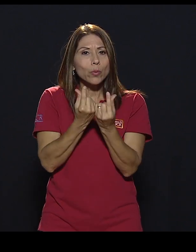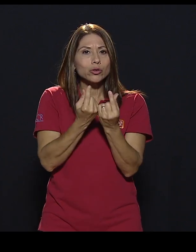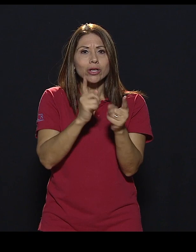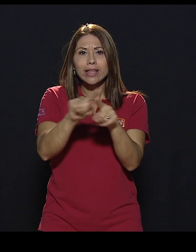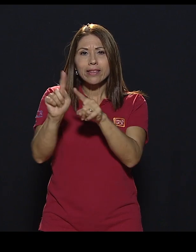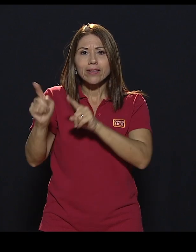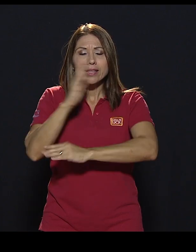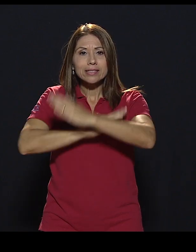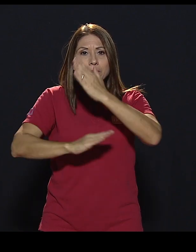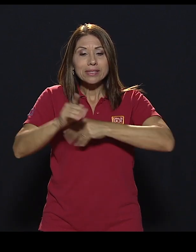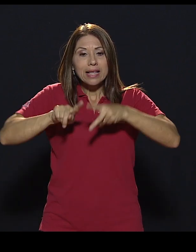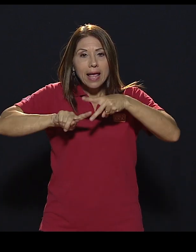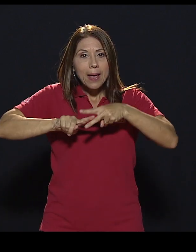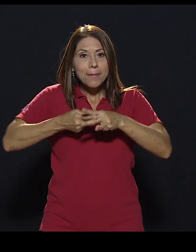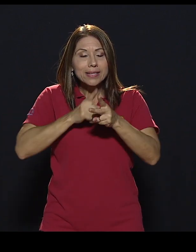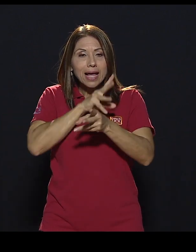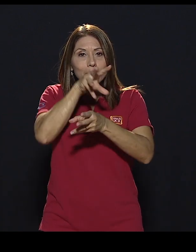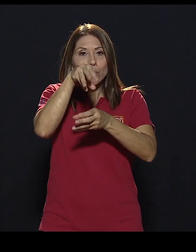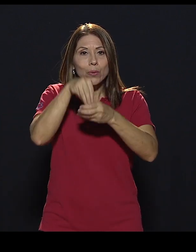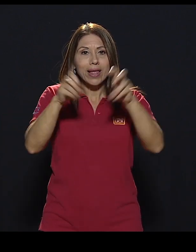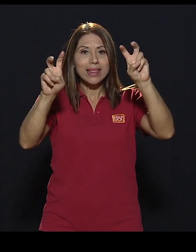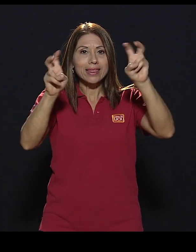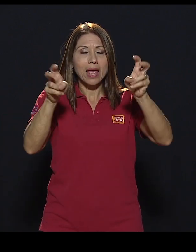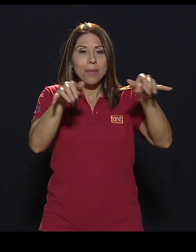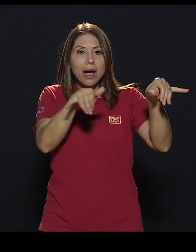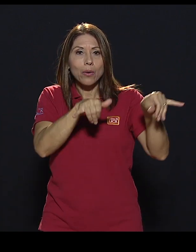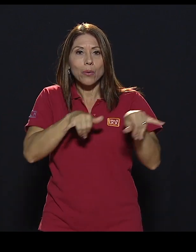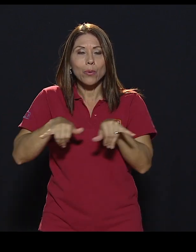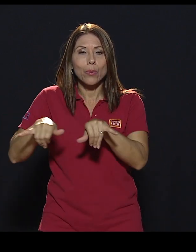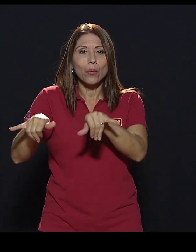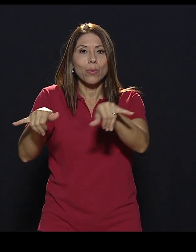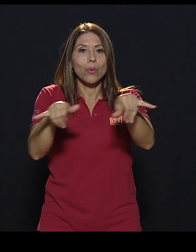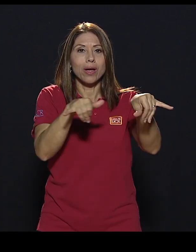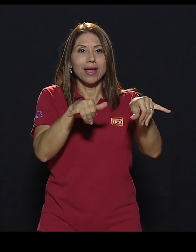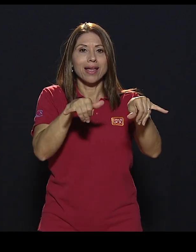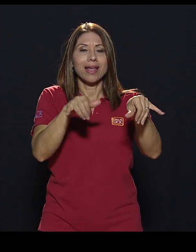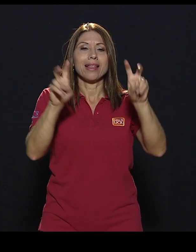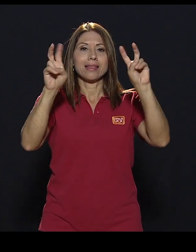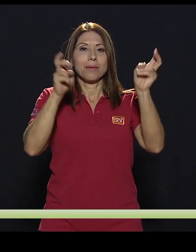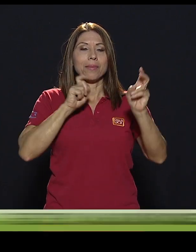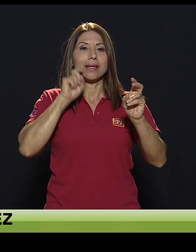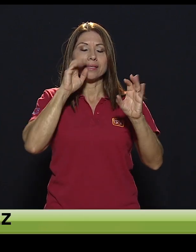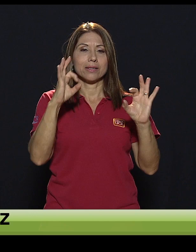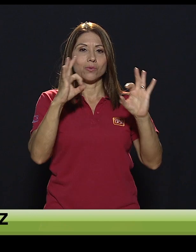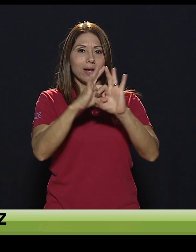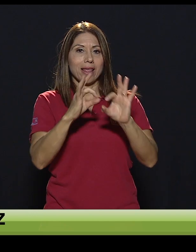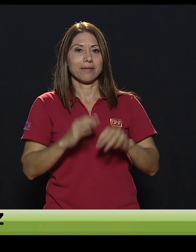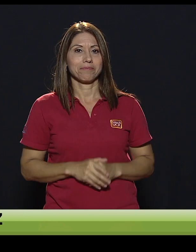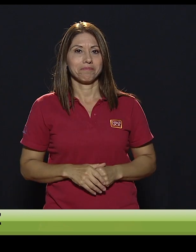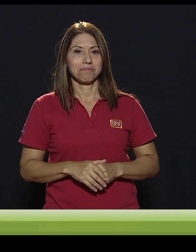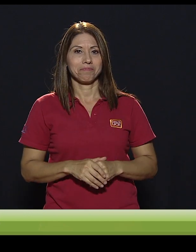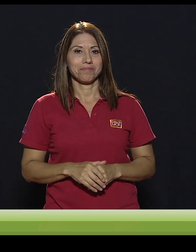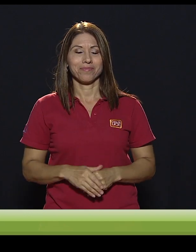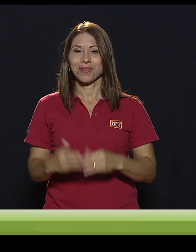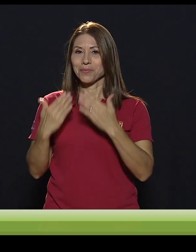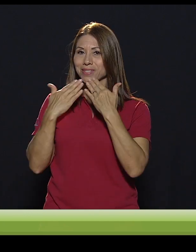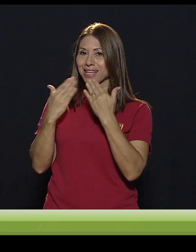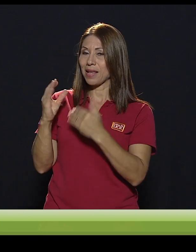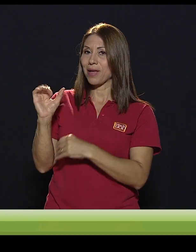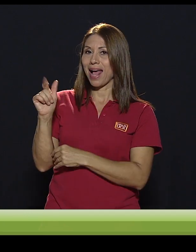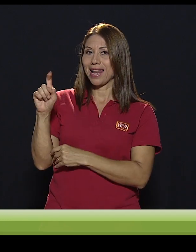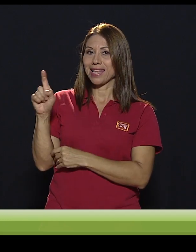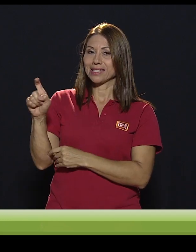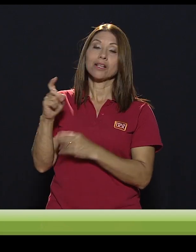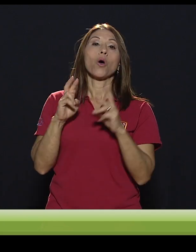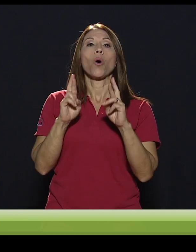de diferentes discapacidades, empezar a meter el tema en común que nos toca a todos, que es el de la sexualidad. Muy bien, muchísimas